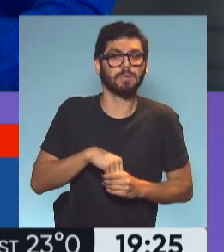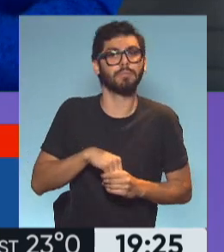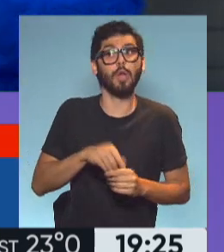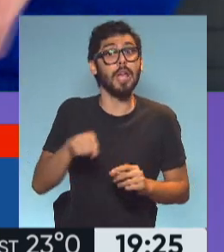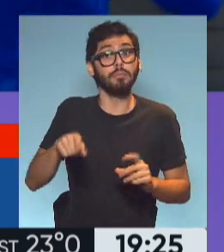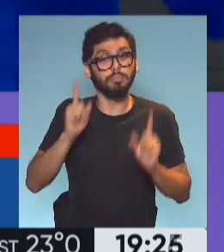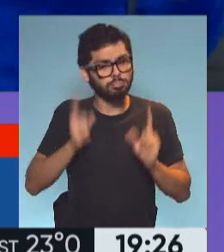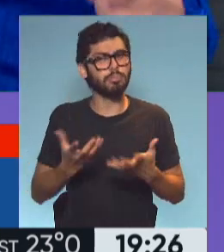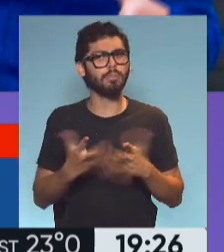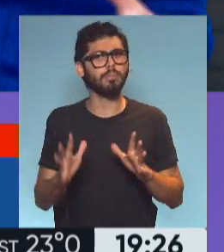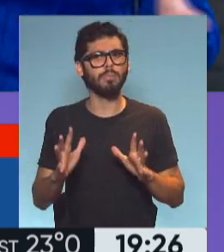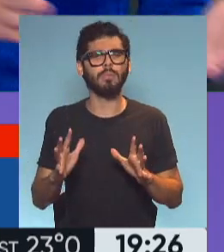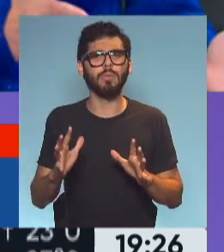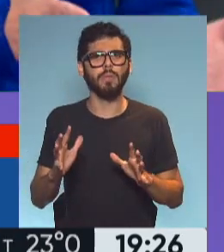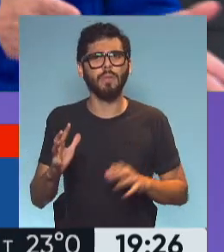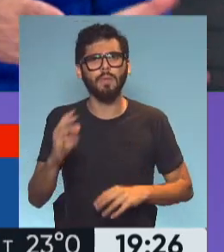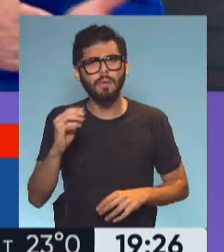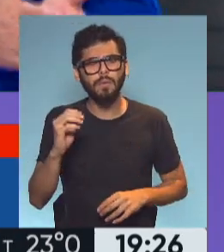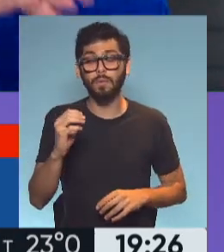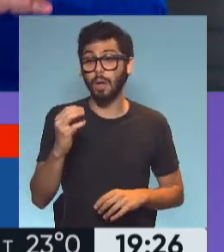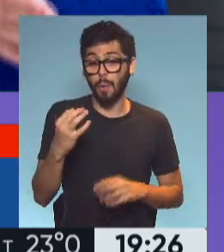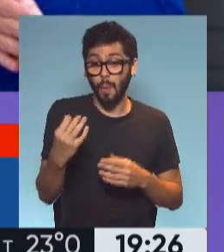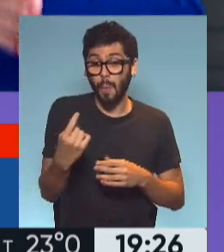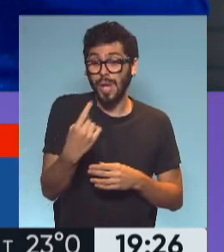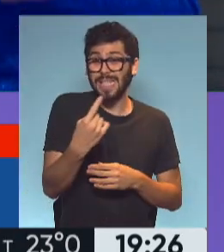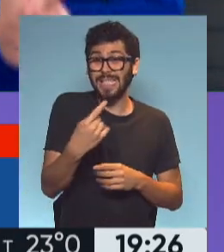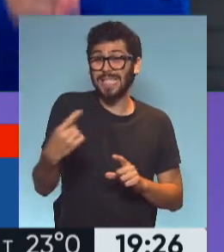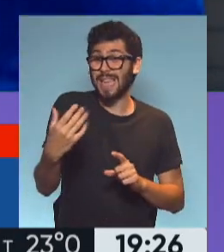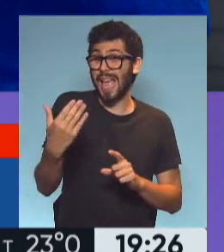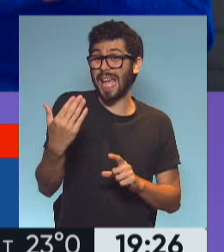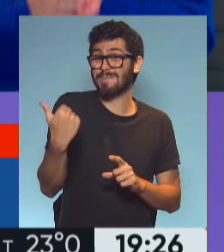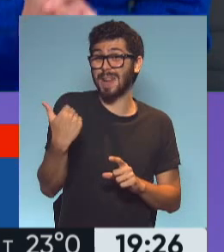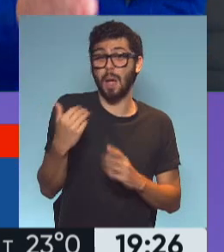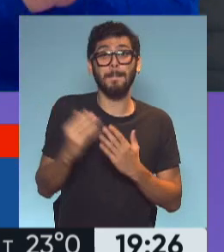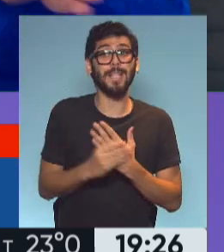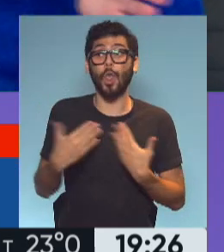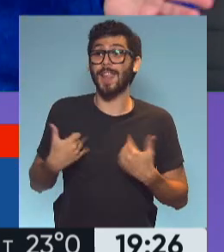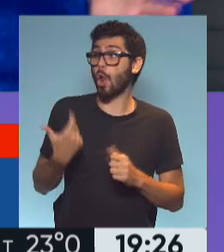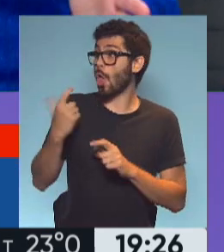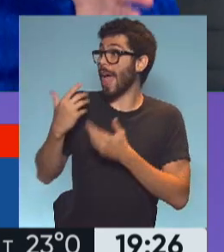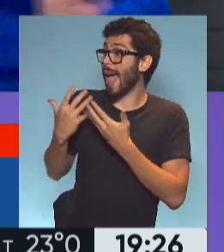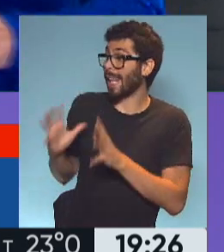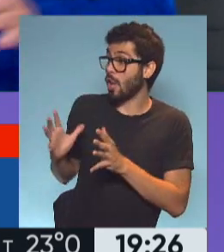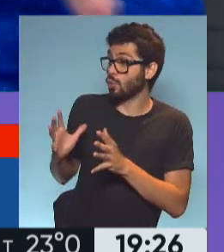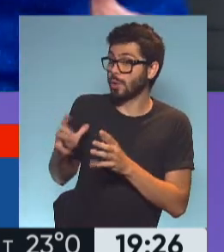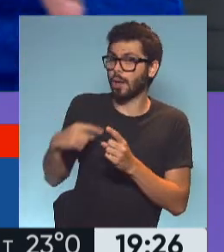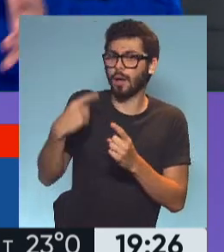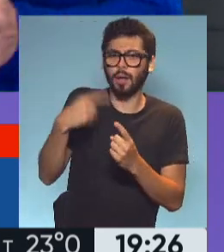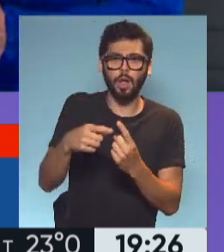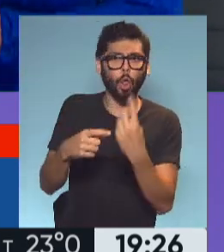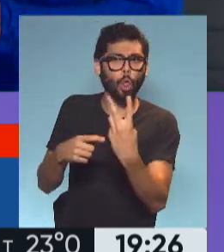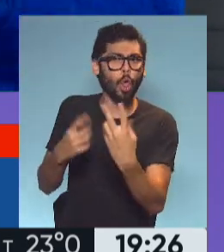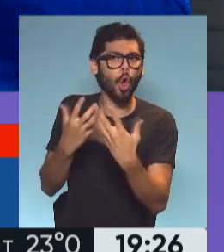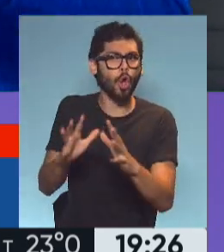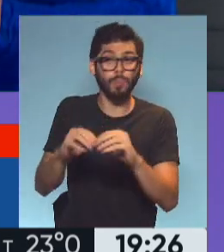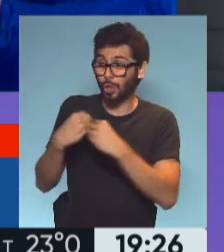paso al costado y esto se da también a unas semanas de la renuncia del anterior ministro de Salud. Es decir, tenemos tres ministros que fueron corridos